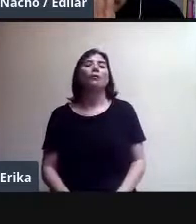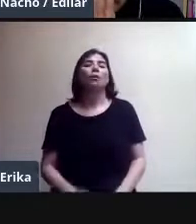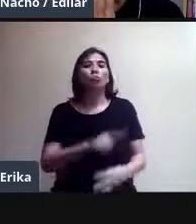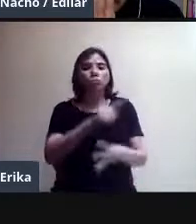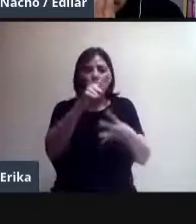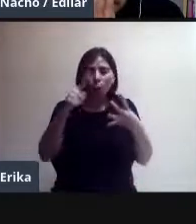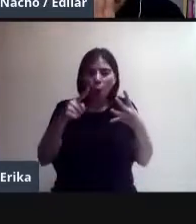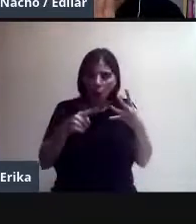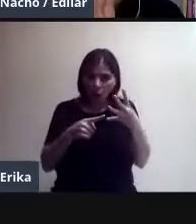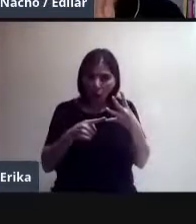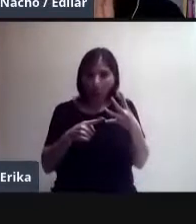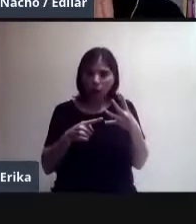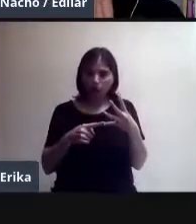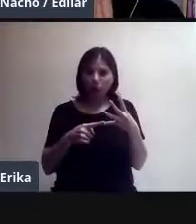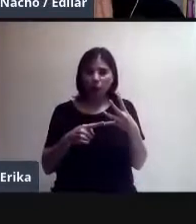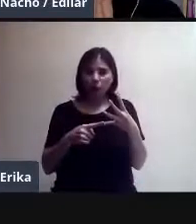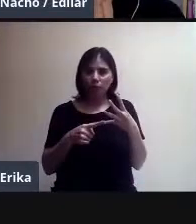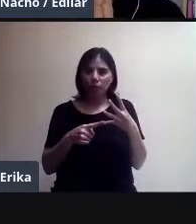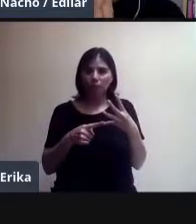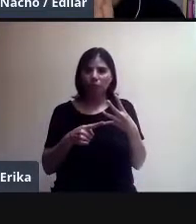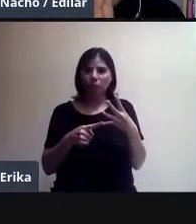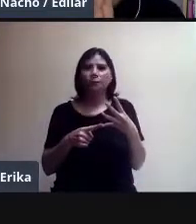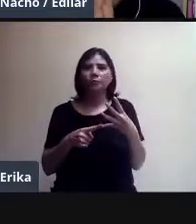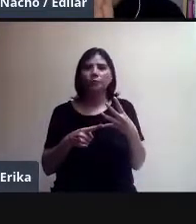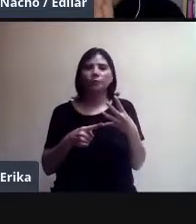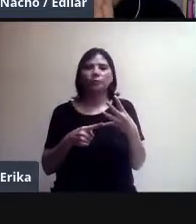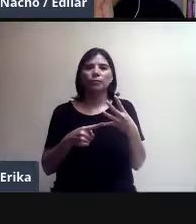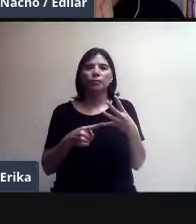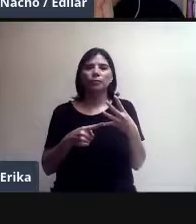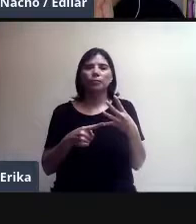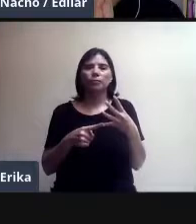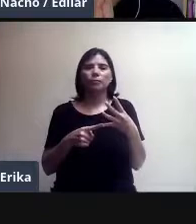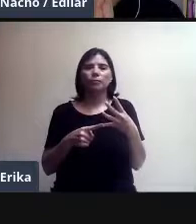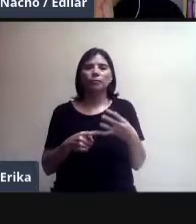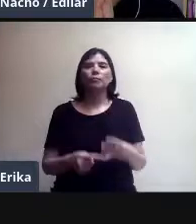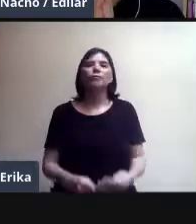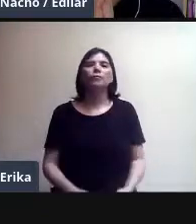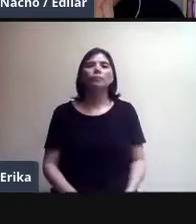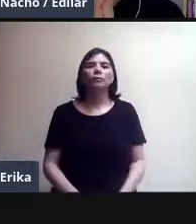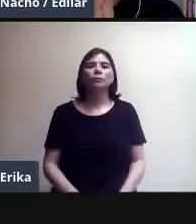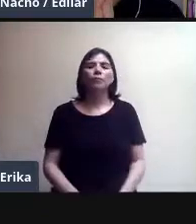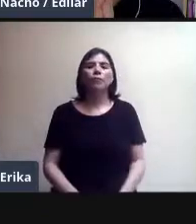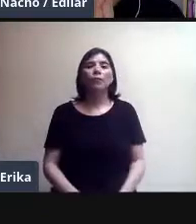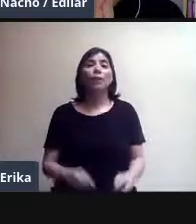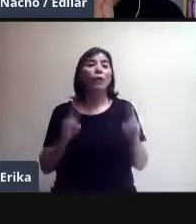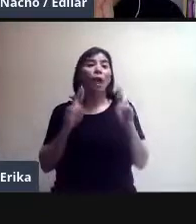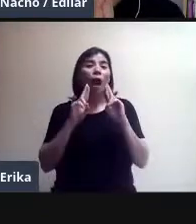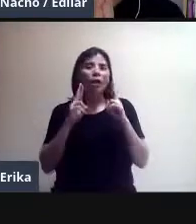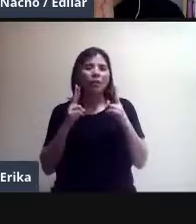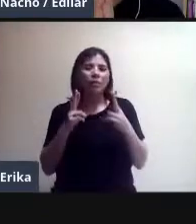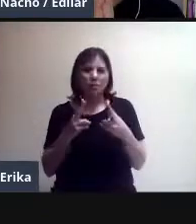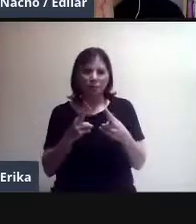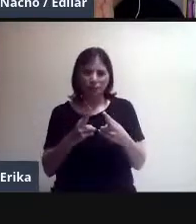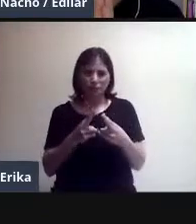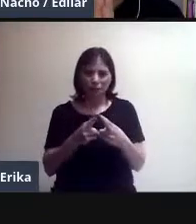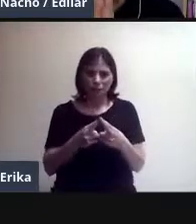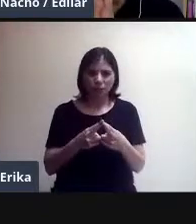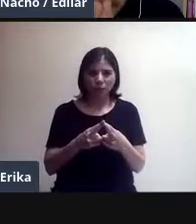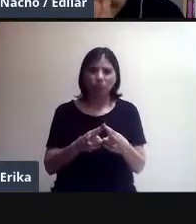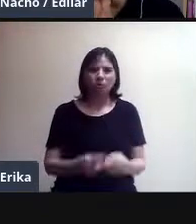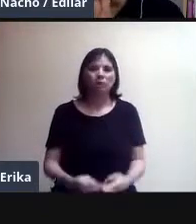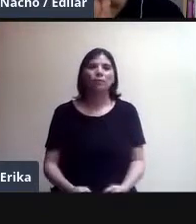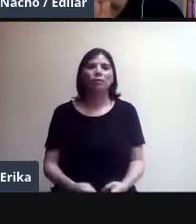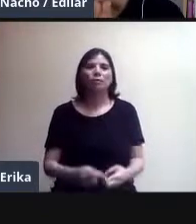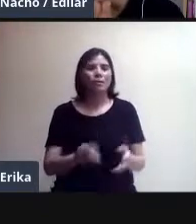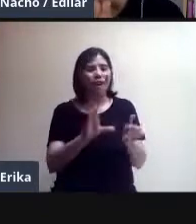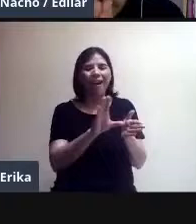gusta, es esta. Estas son las reuniones que tengo programadas para el día de hoy. Entonces, yo